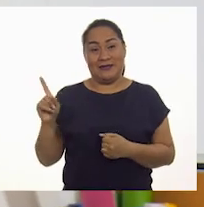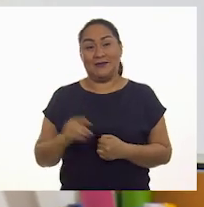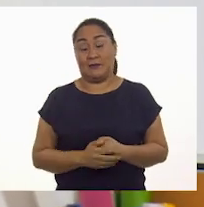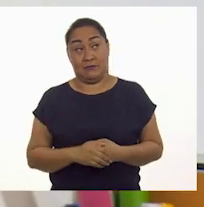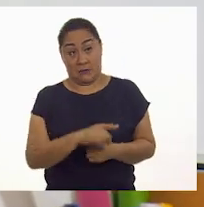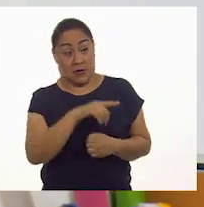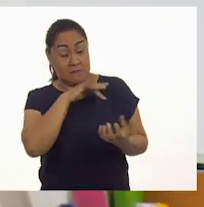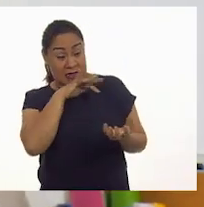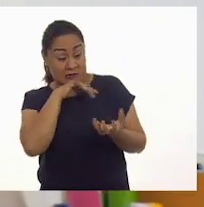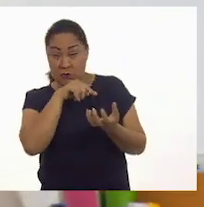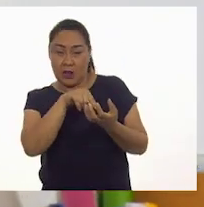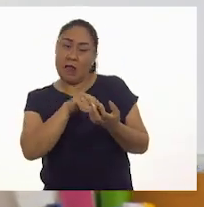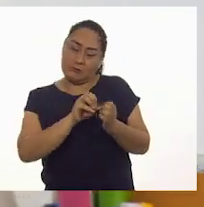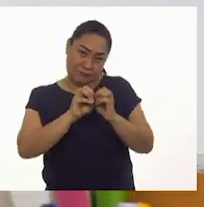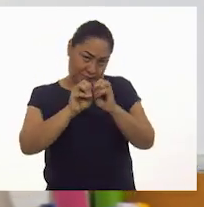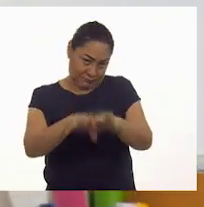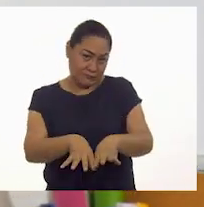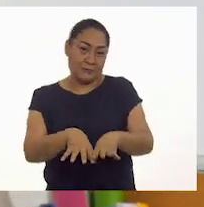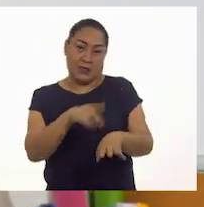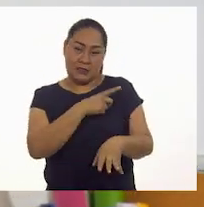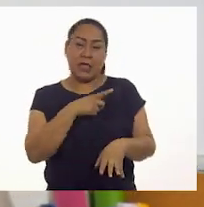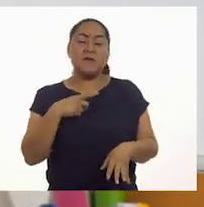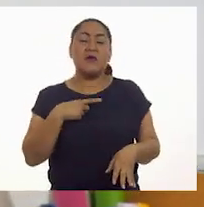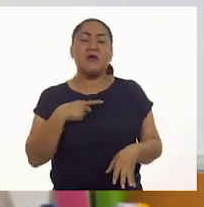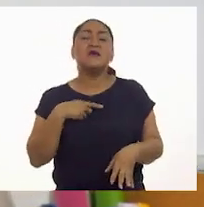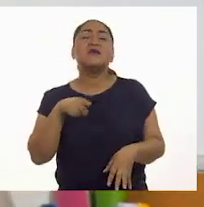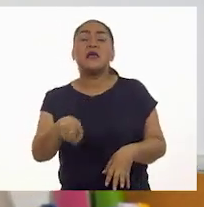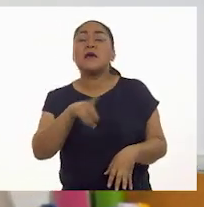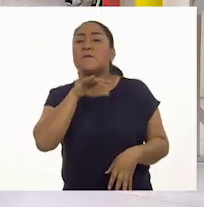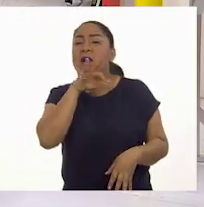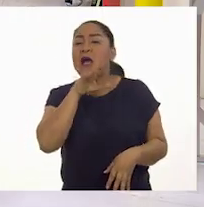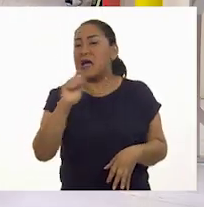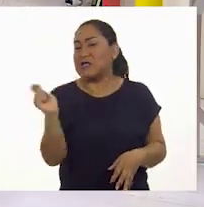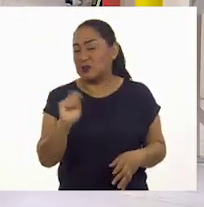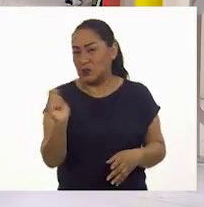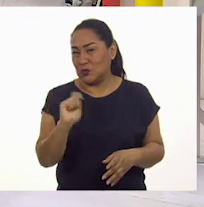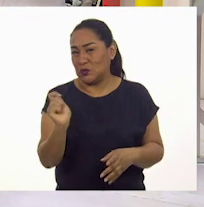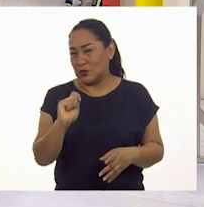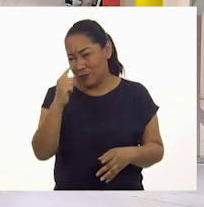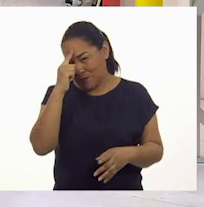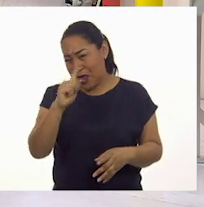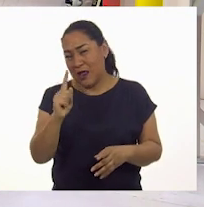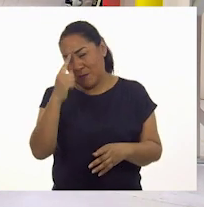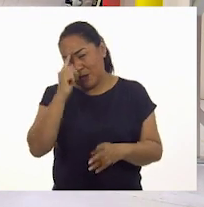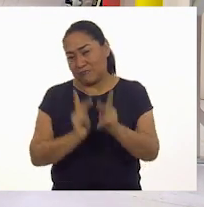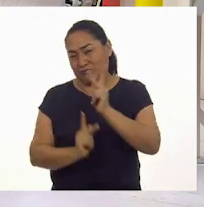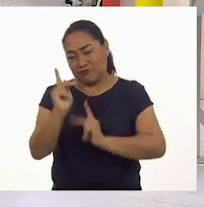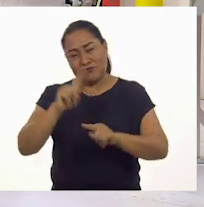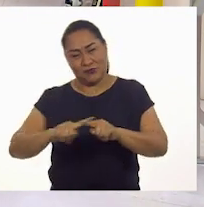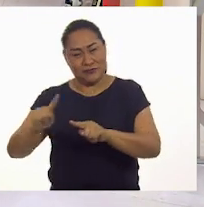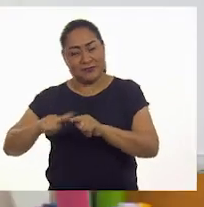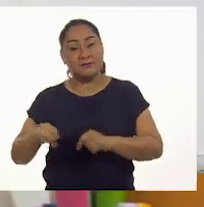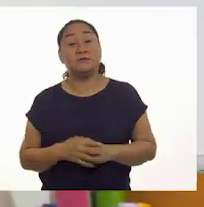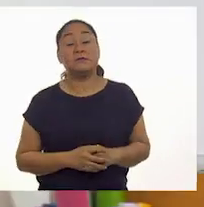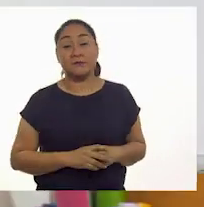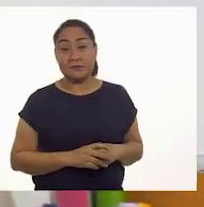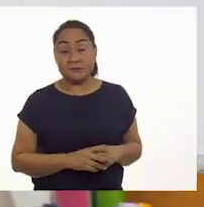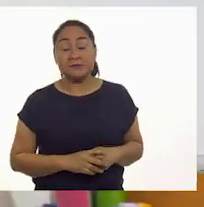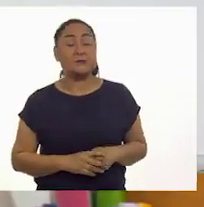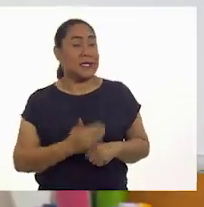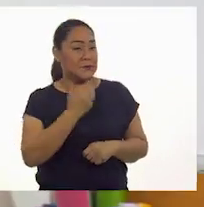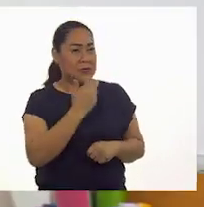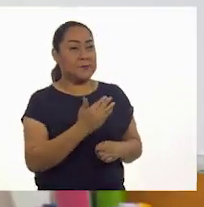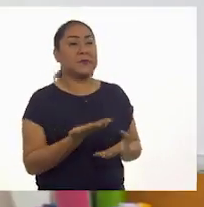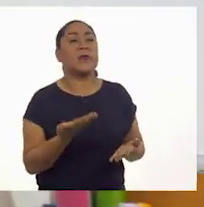esa basura hay que colocarla en el lugar adecuado. ¿Qué es? La basura orgánica. Muy bien. ¡Qué rico! Ahora,